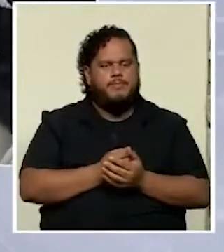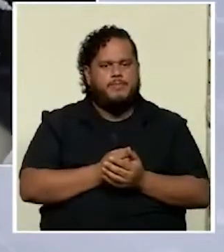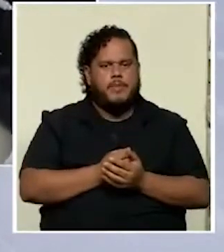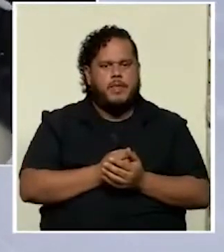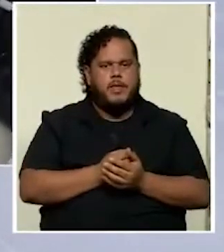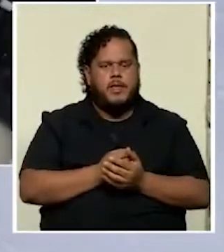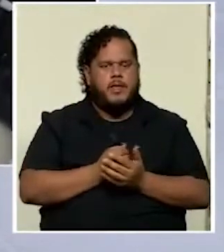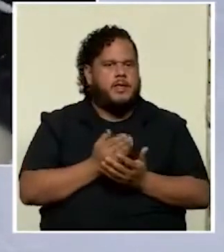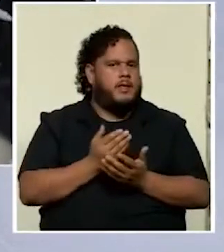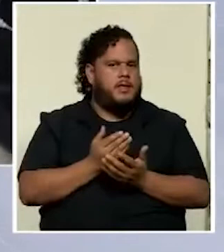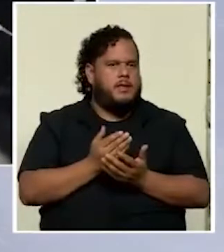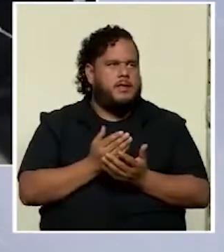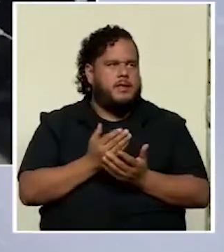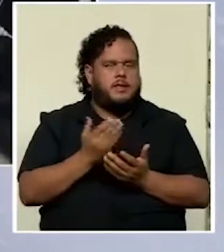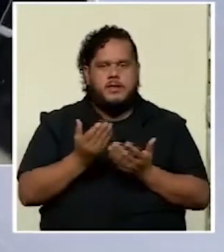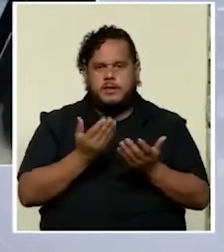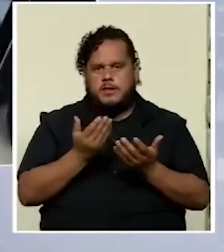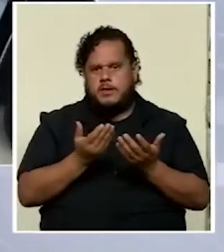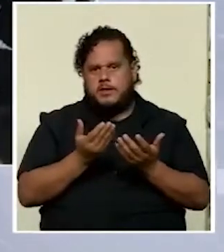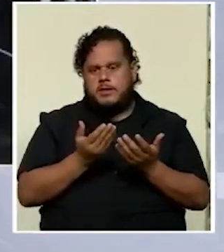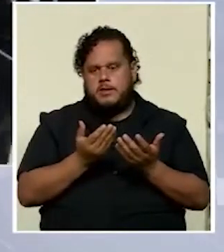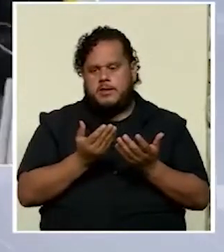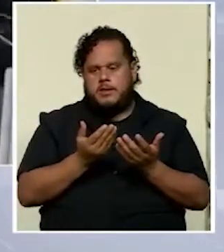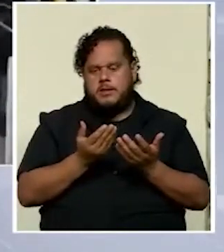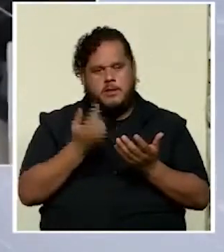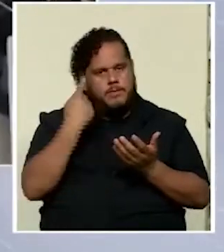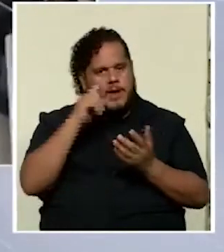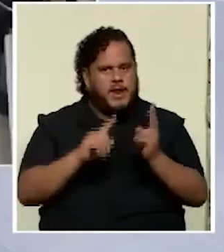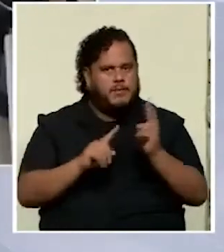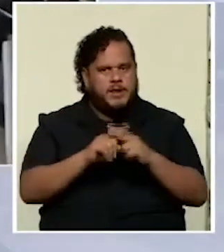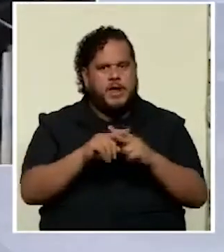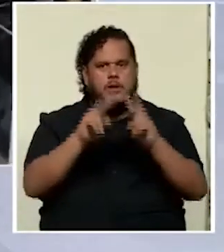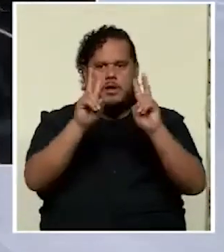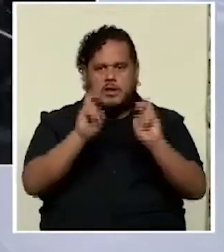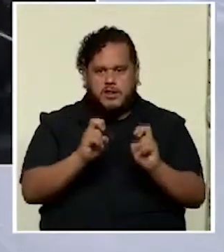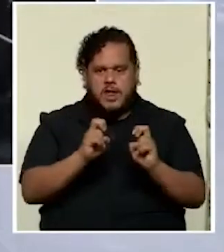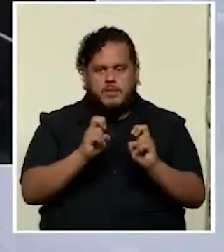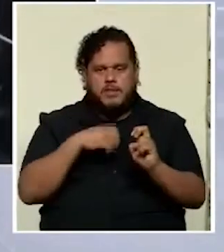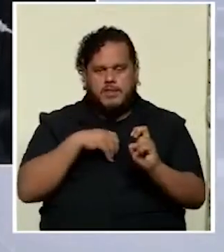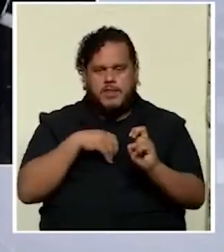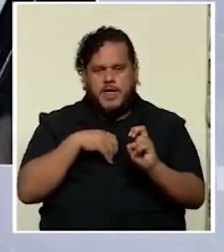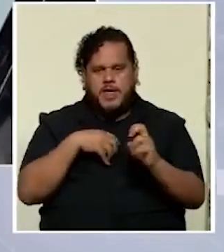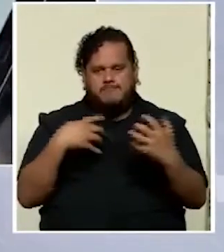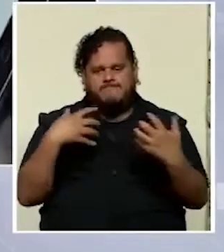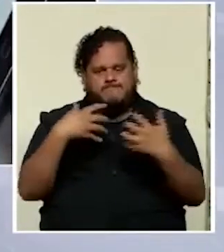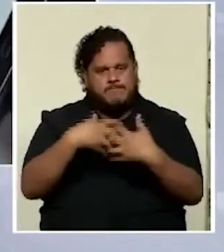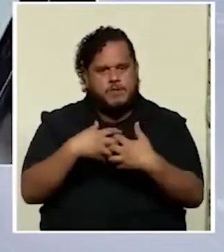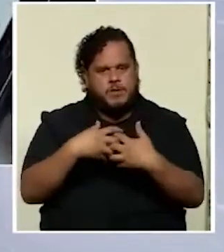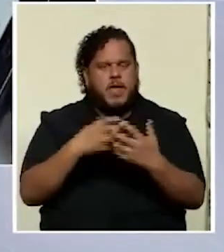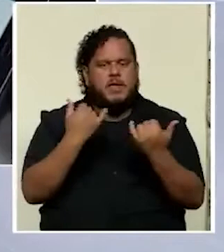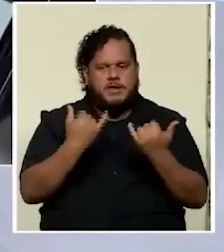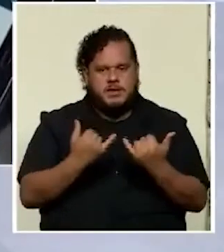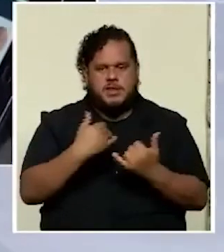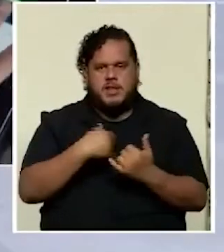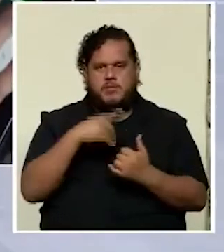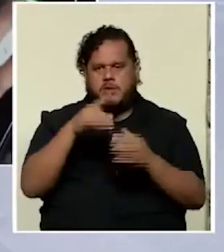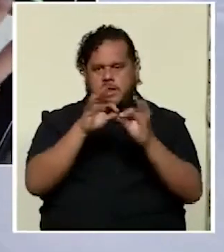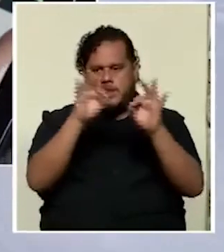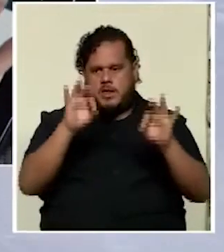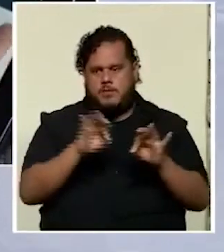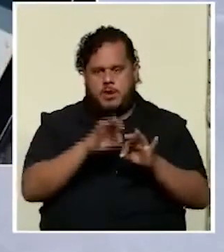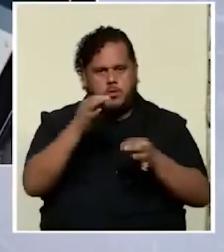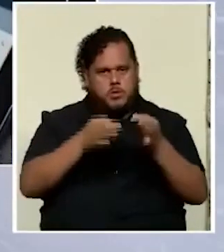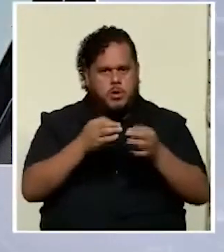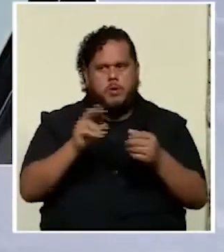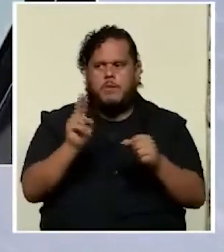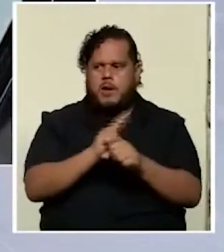va a que se aplique un examen de idoneidad ya tenemos ese marco jurídico bueno van